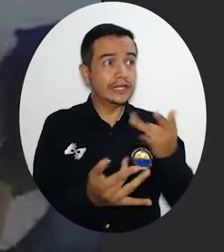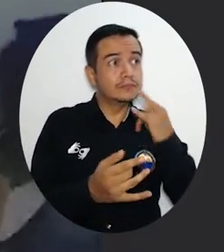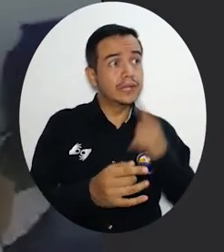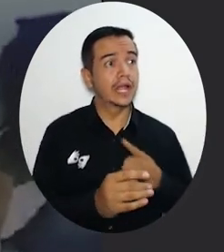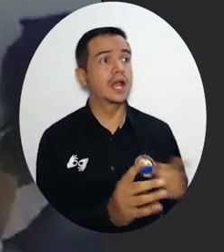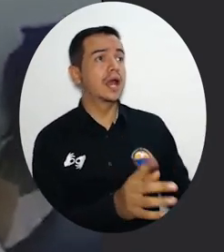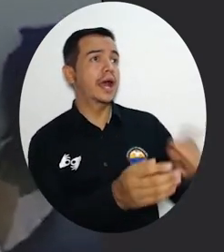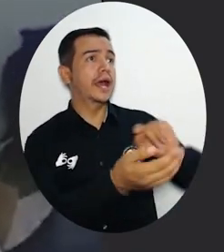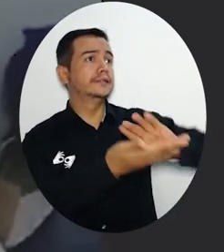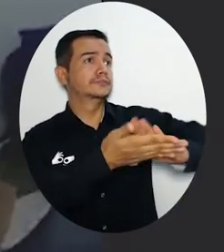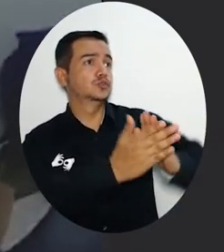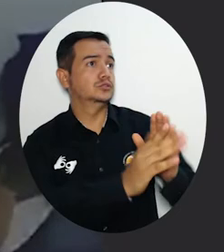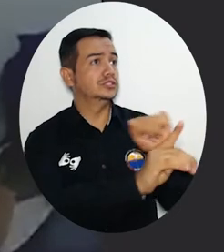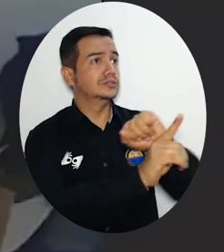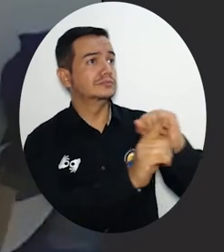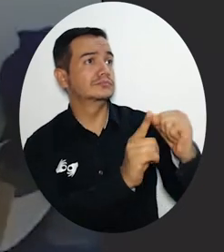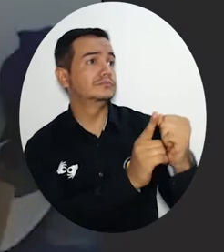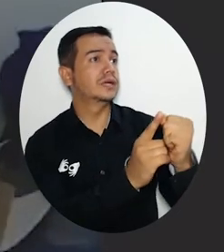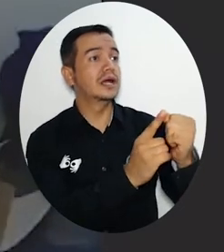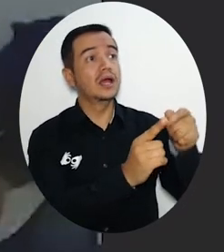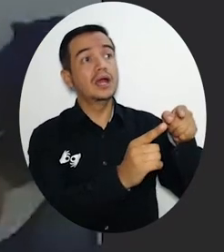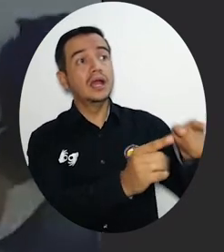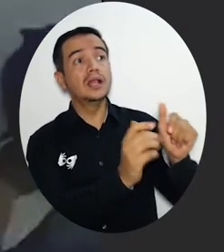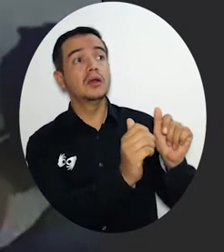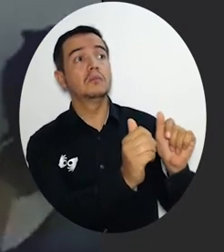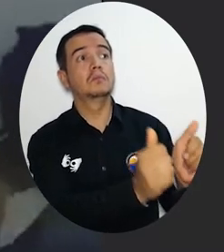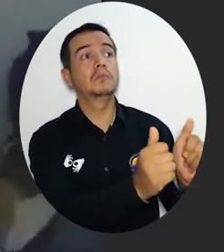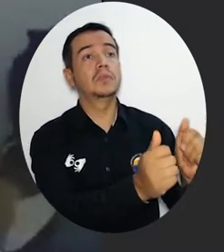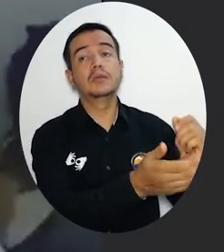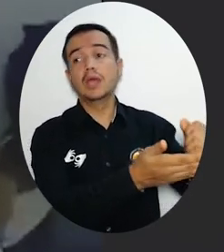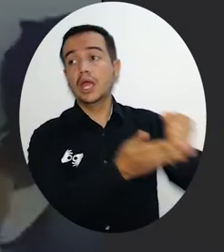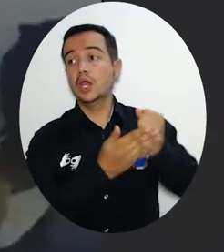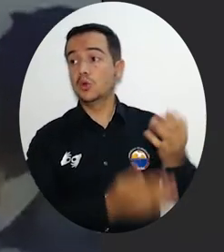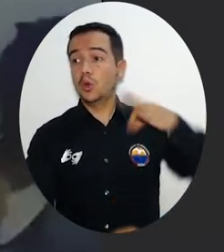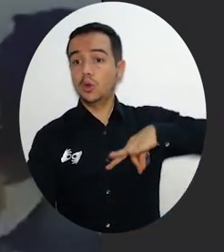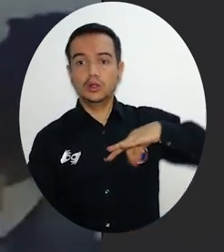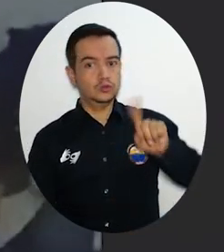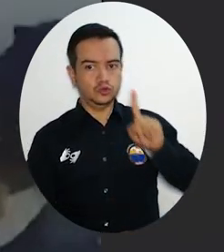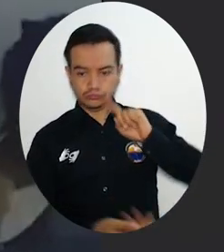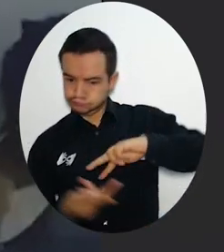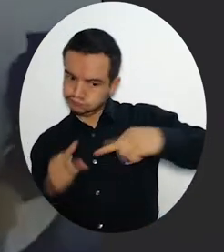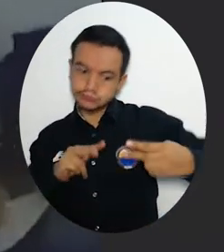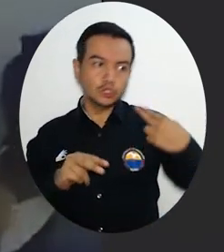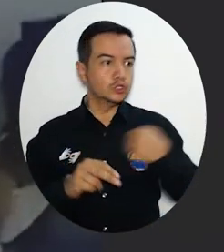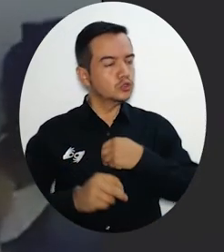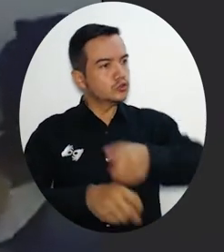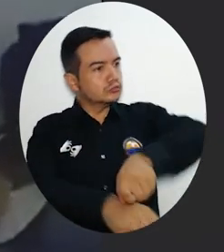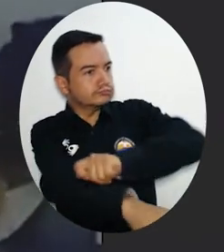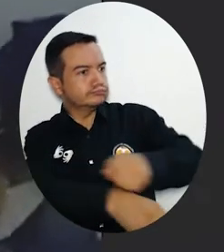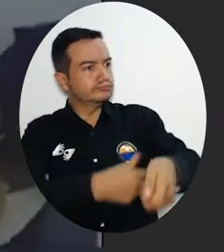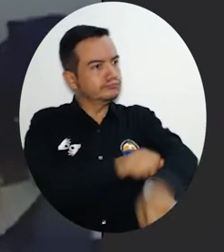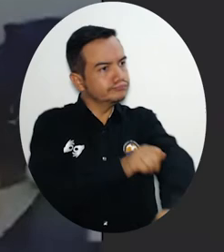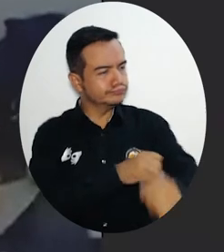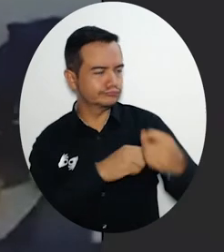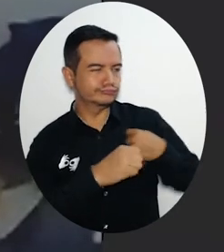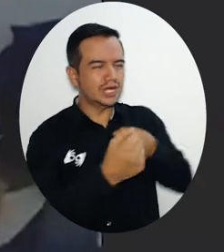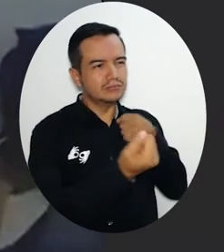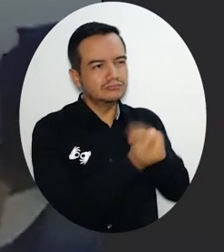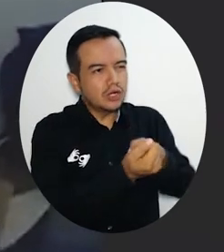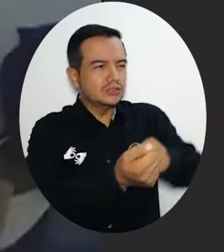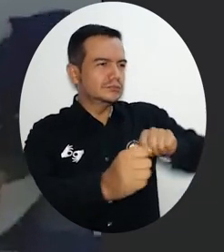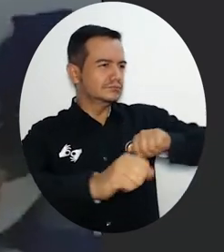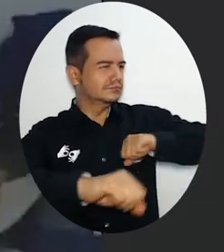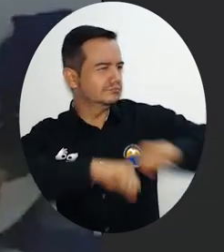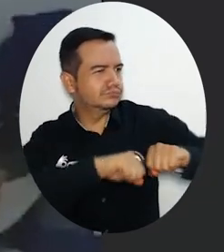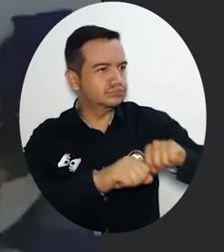sociedad sea la que nos facilite a todos, sino que nosotros seamos actores y